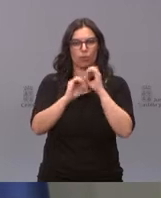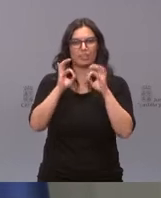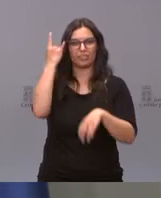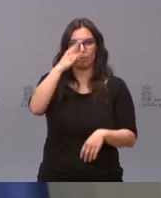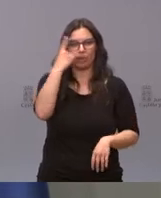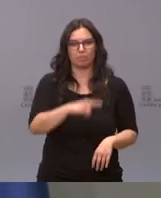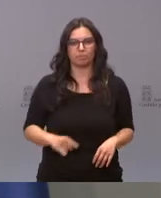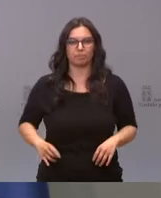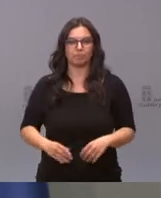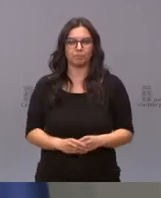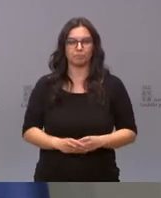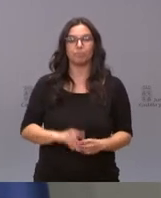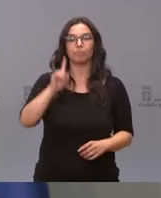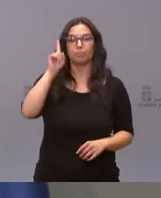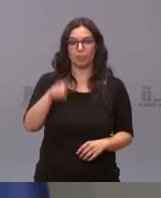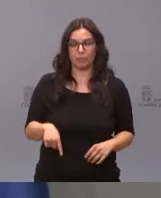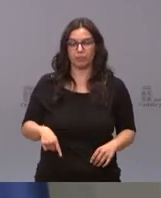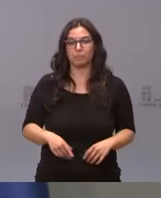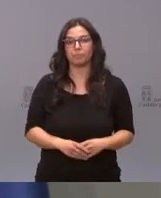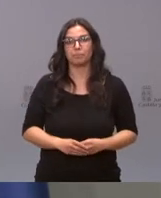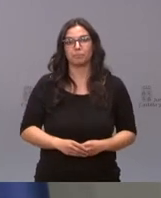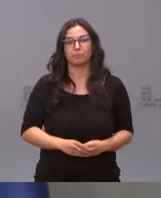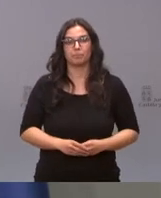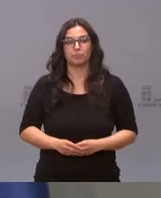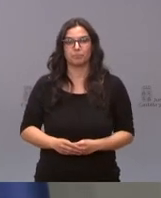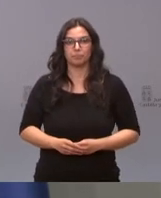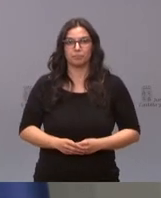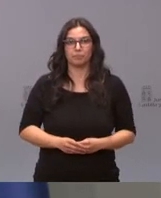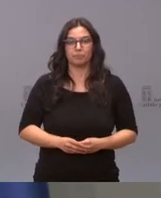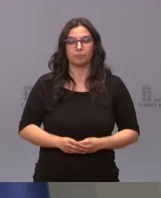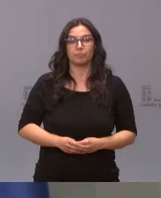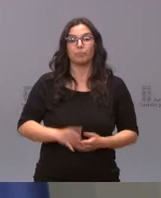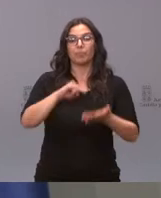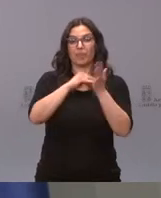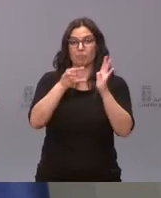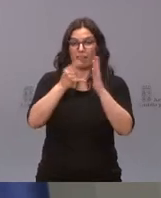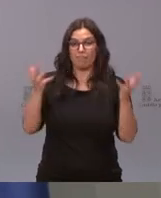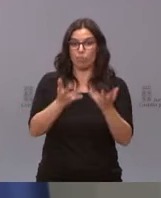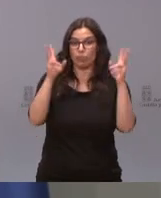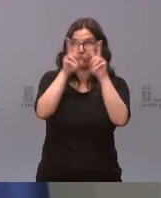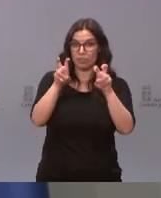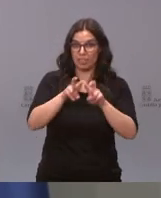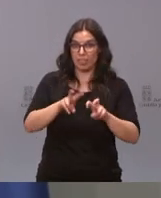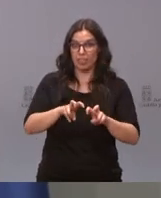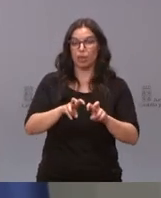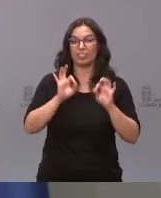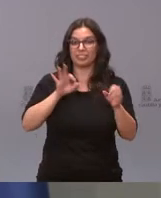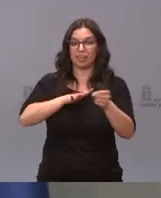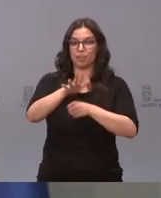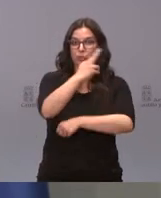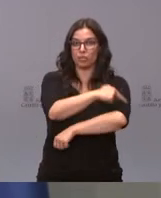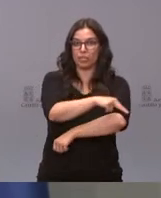Salamanca. También, en nuestro plan de fomento de la investigación en sanidad,